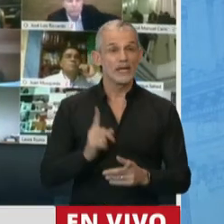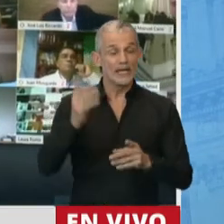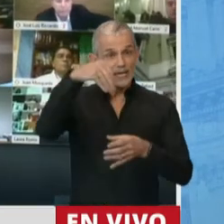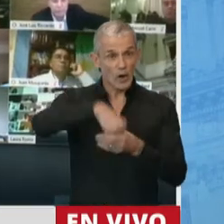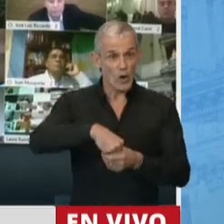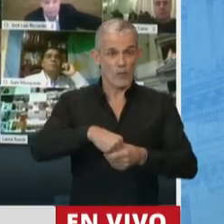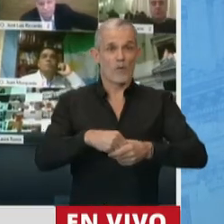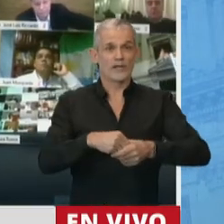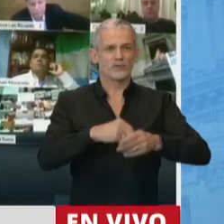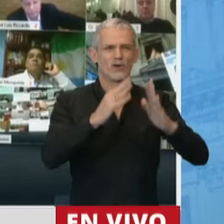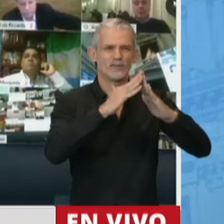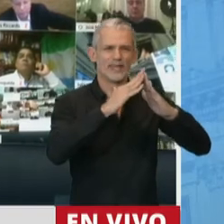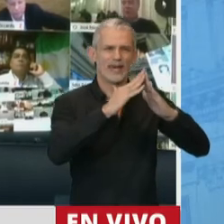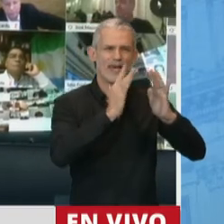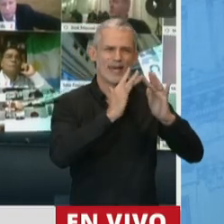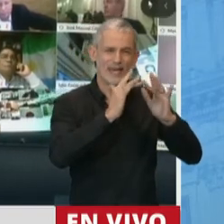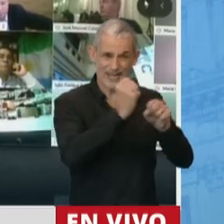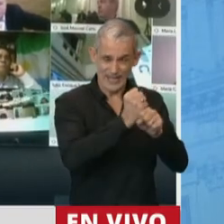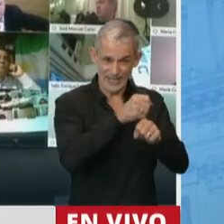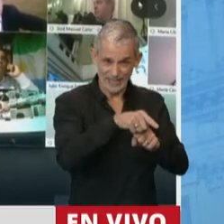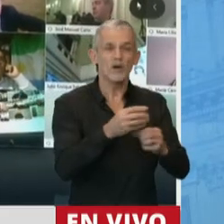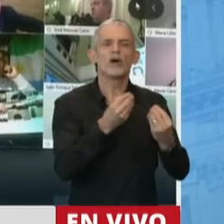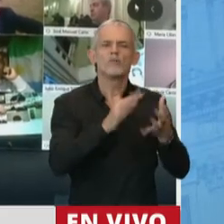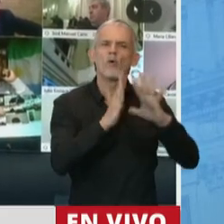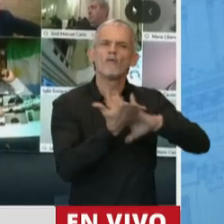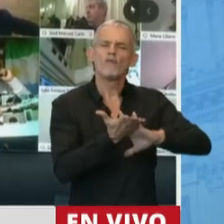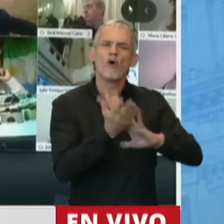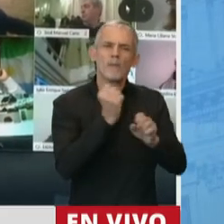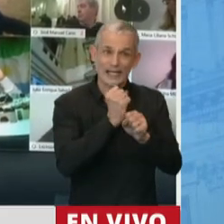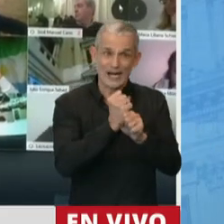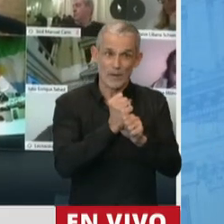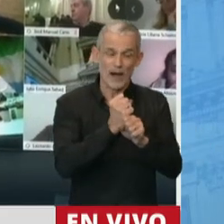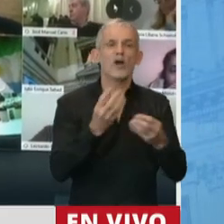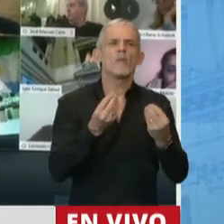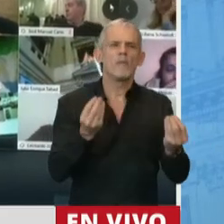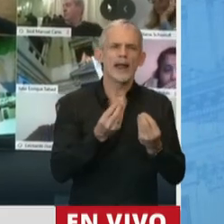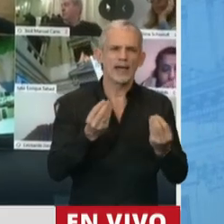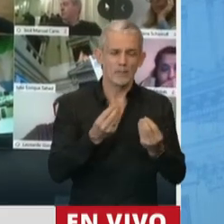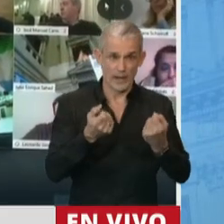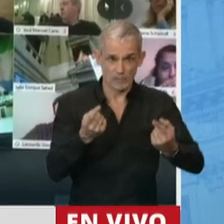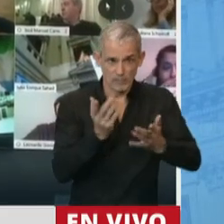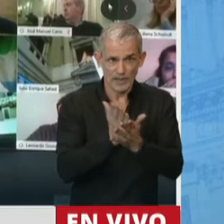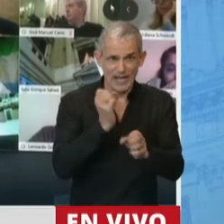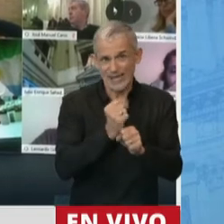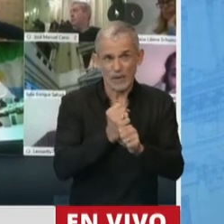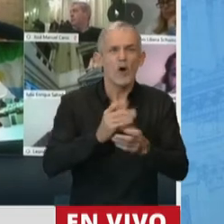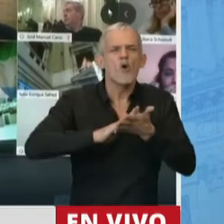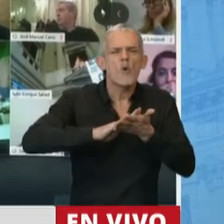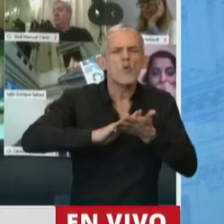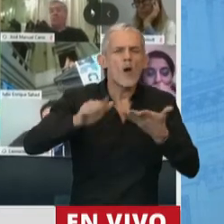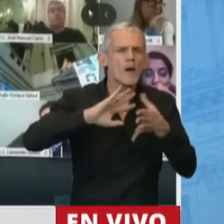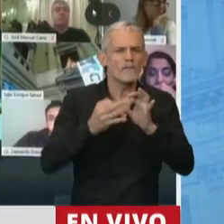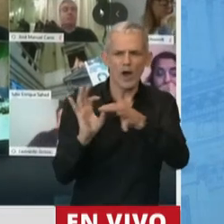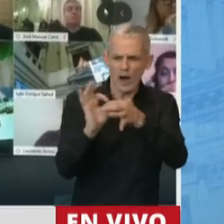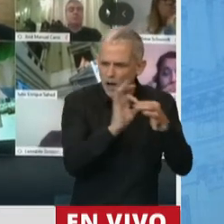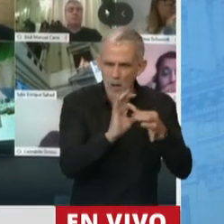Incorporación del teletrabajo como modalidad de trabajo, de ejecución de la prestación del trabajo y no como una nueva relación